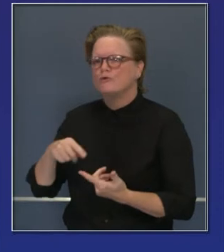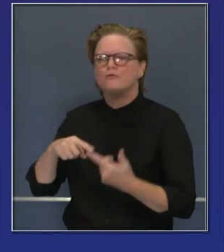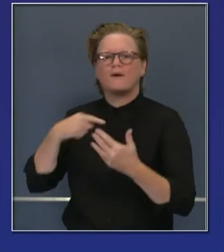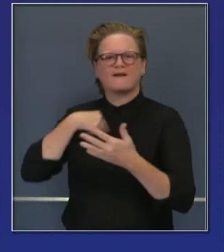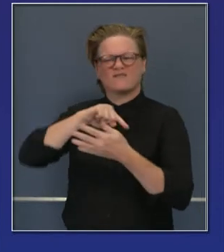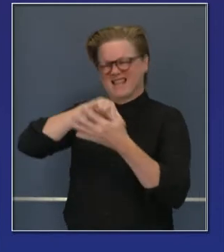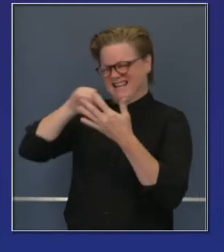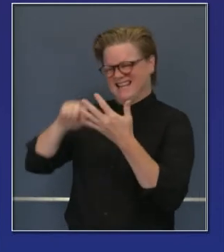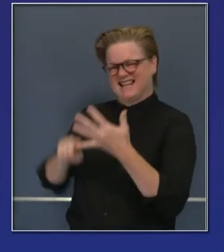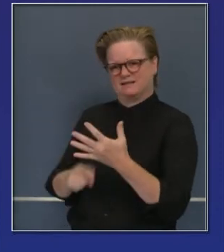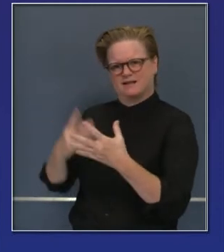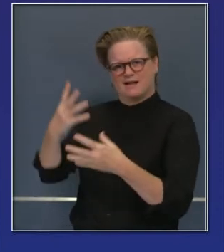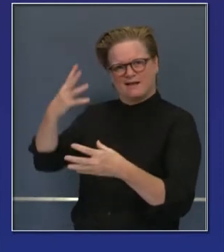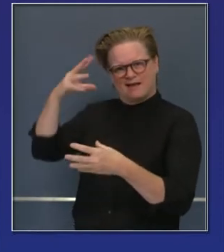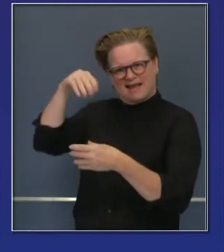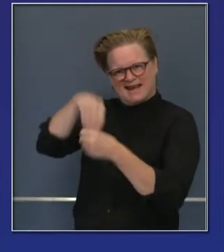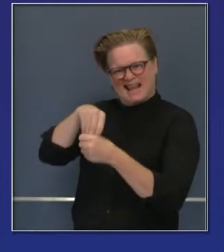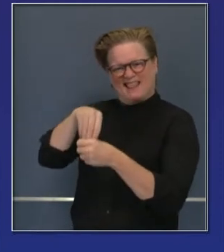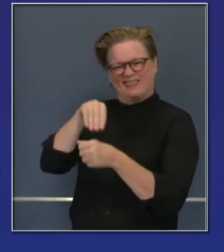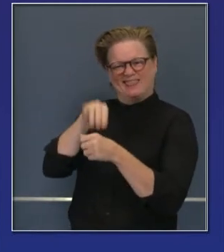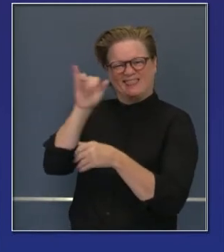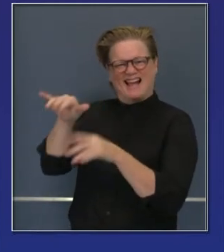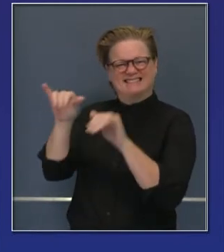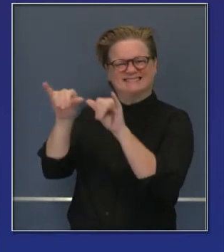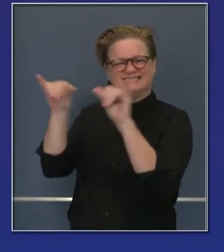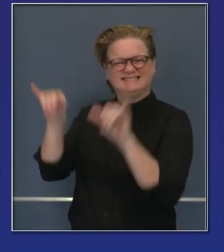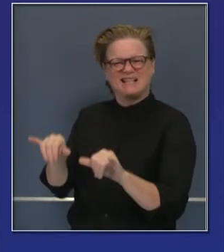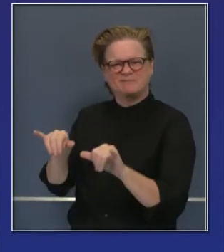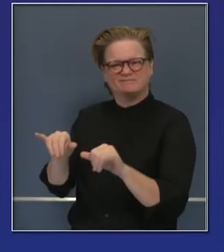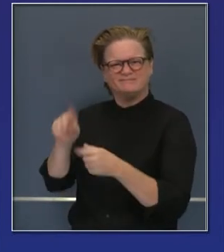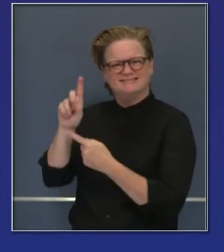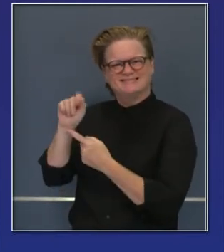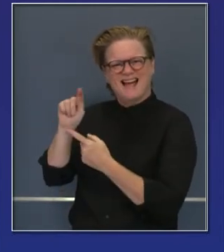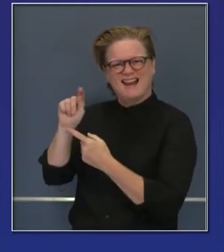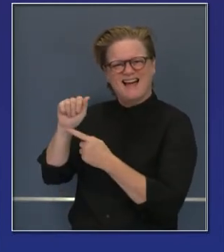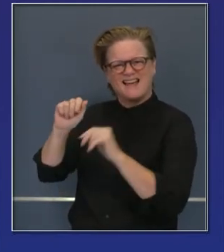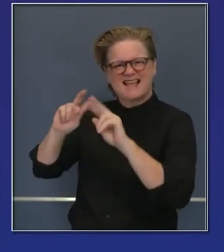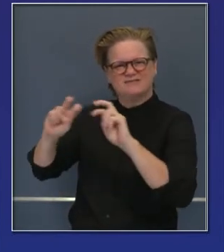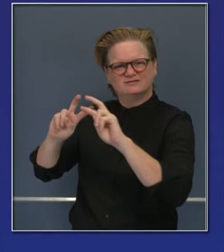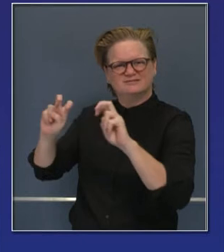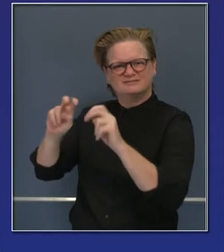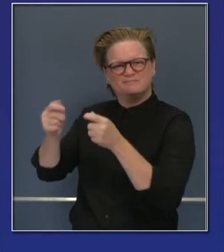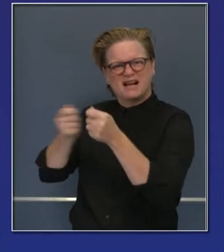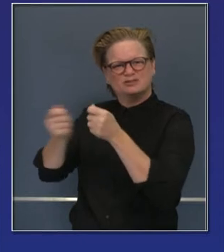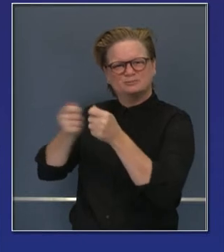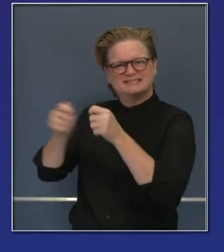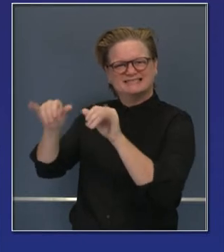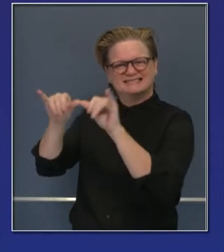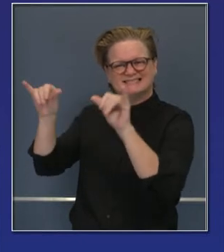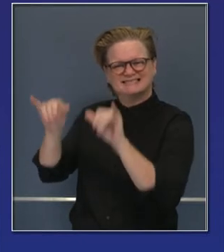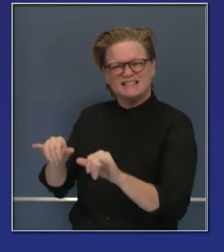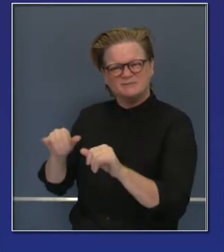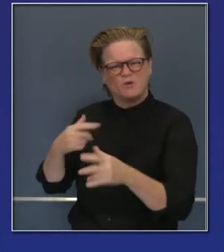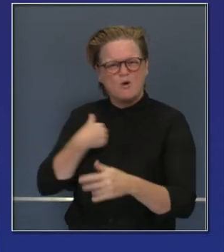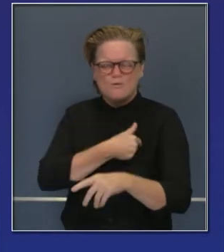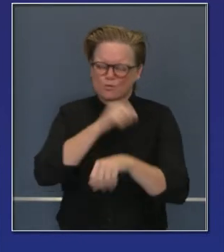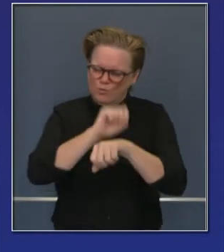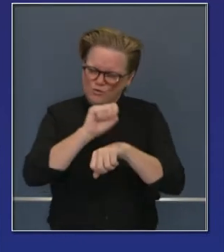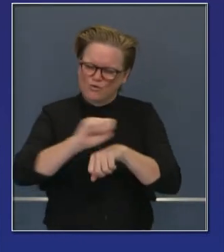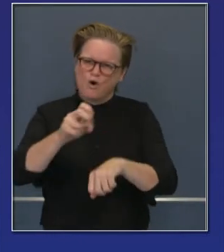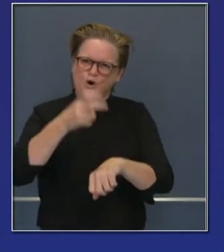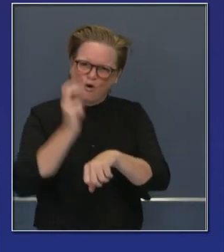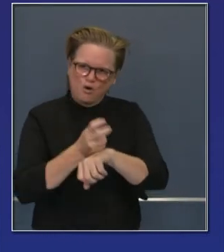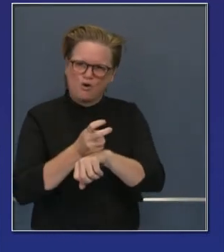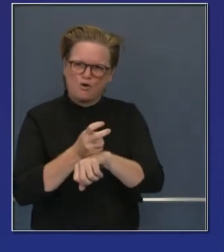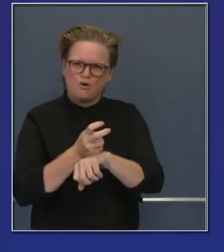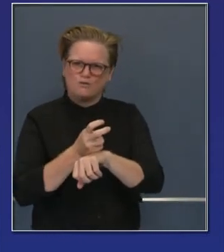ser puesto en nuestro sistema del estado y no solo los usuarios por medio del sistema de proveedores. Estamos trabajando en